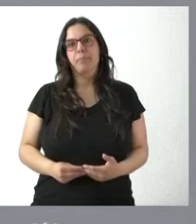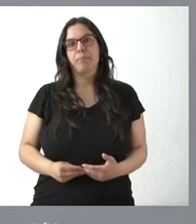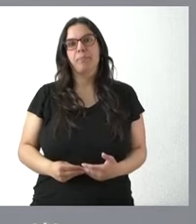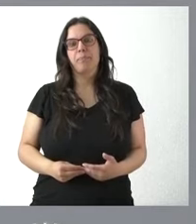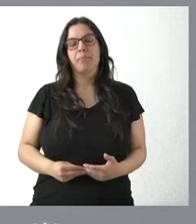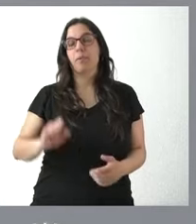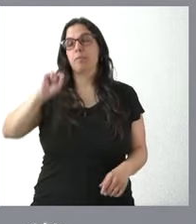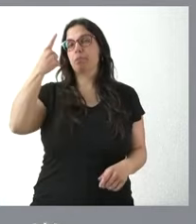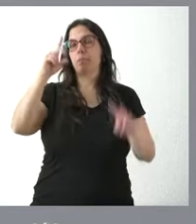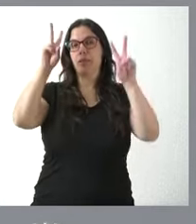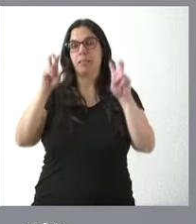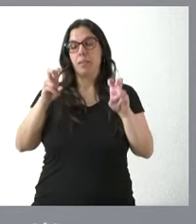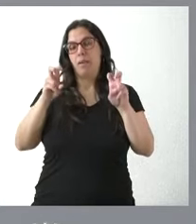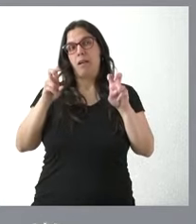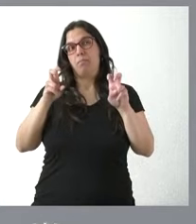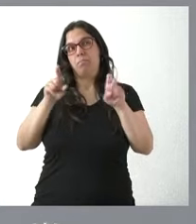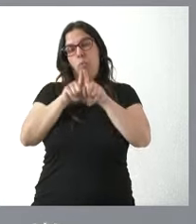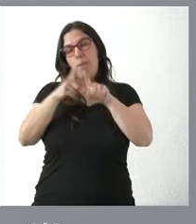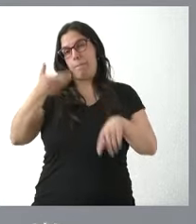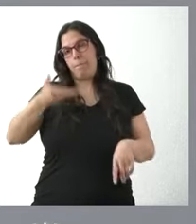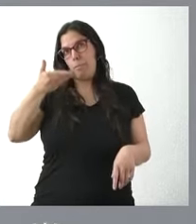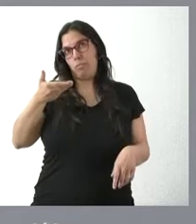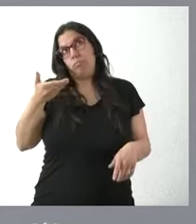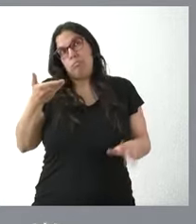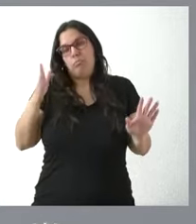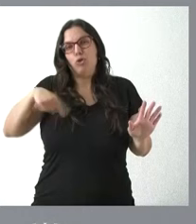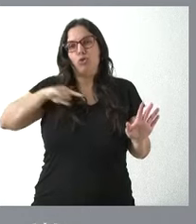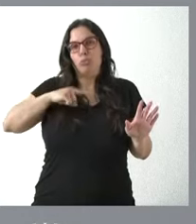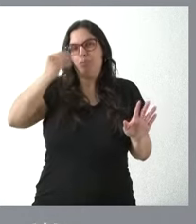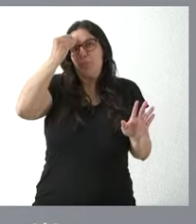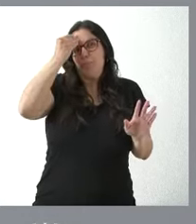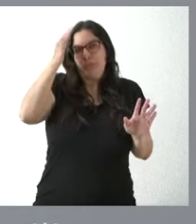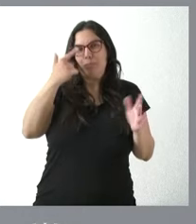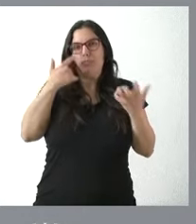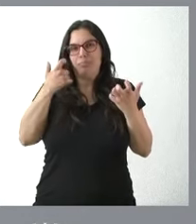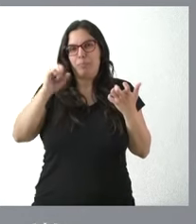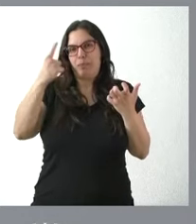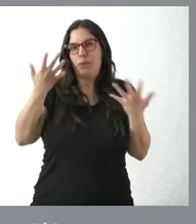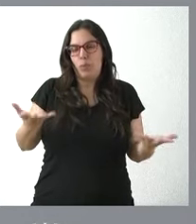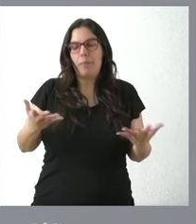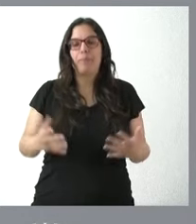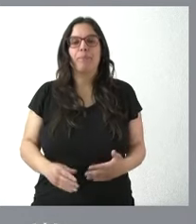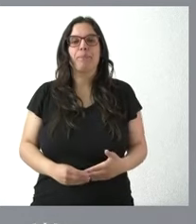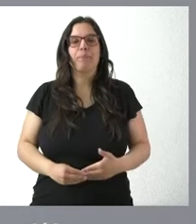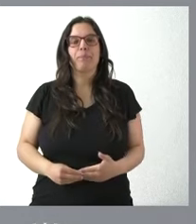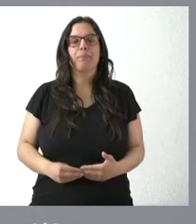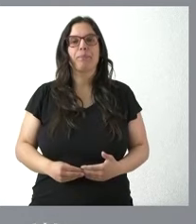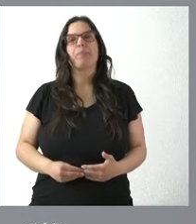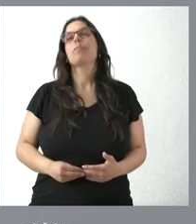el primer asunto en términos de relevancia, o al menos así lo hemos querido destacar, es que